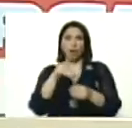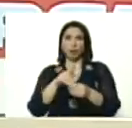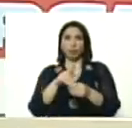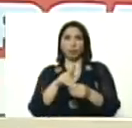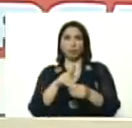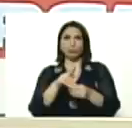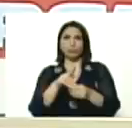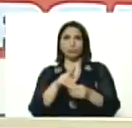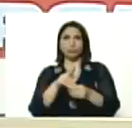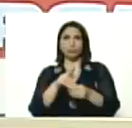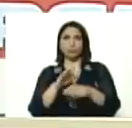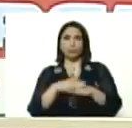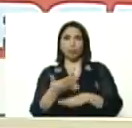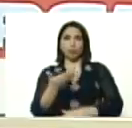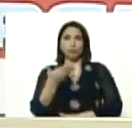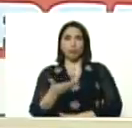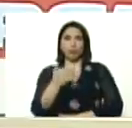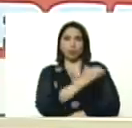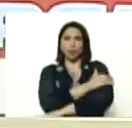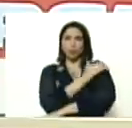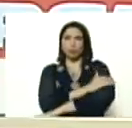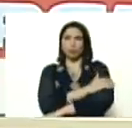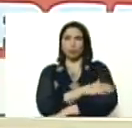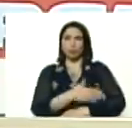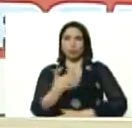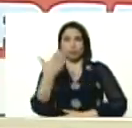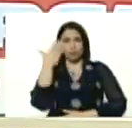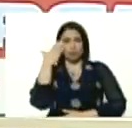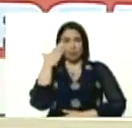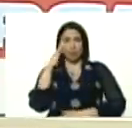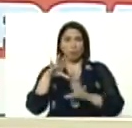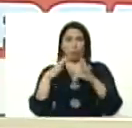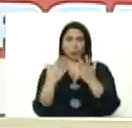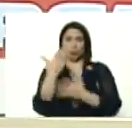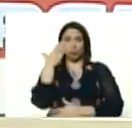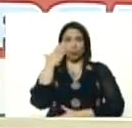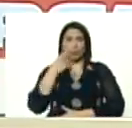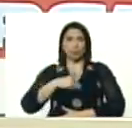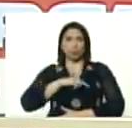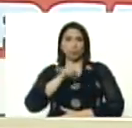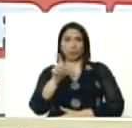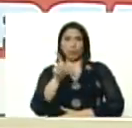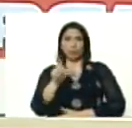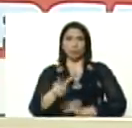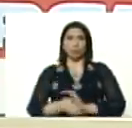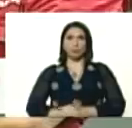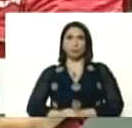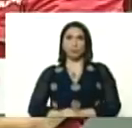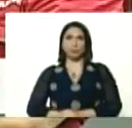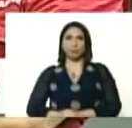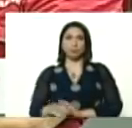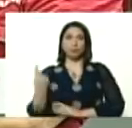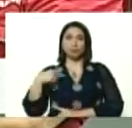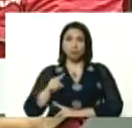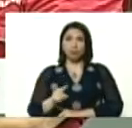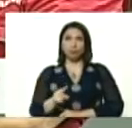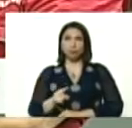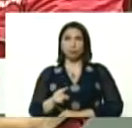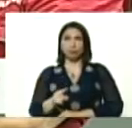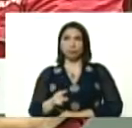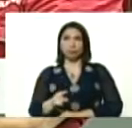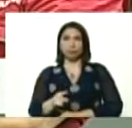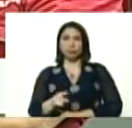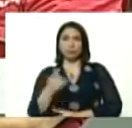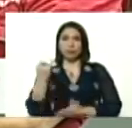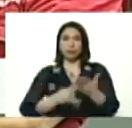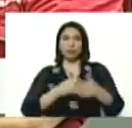un dato, pero que es importante, que la oposición lo sepa, y el mundo lo sepa, nuestro partido, el Partido Socialista Unido de Venezuela, tiene, inscritos,